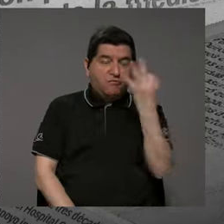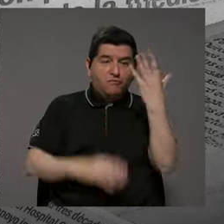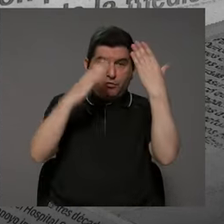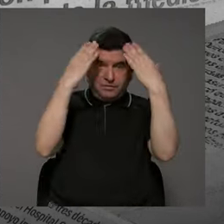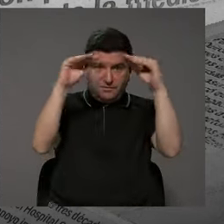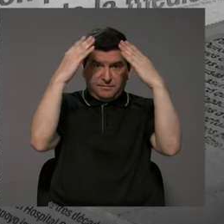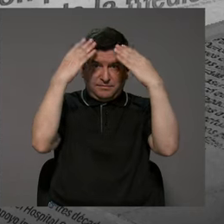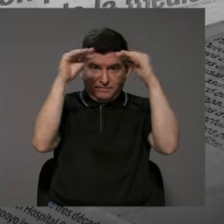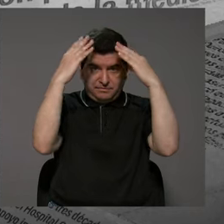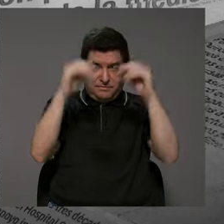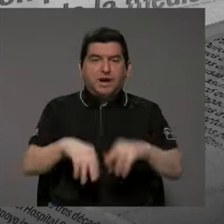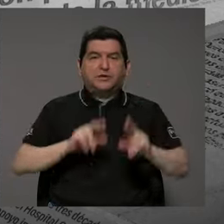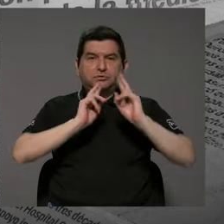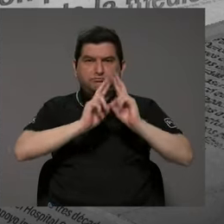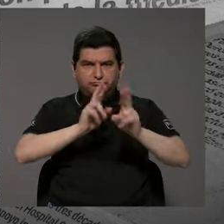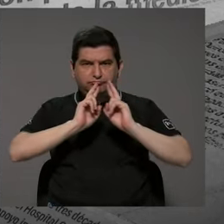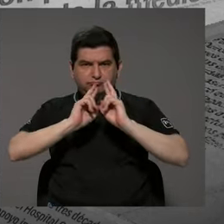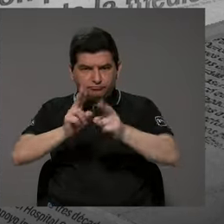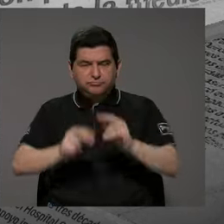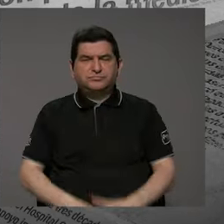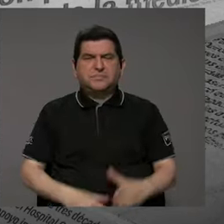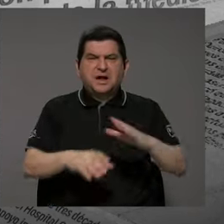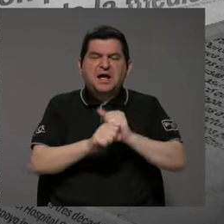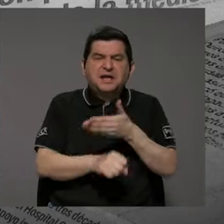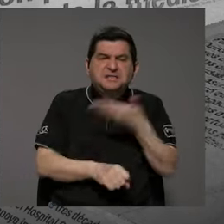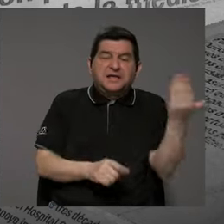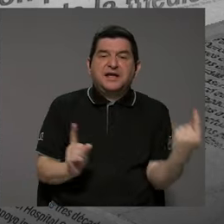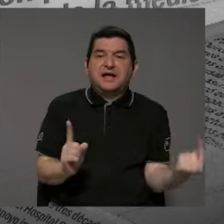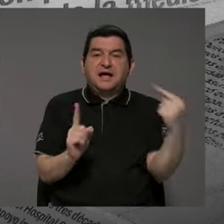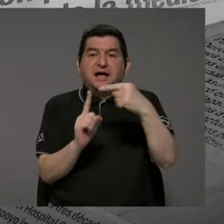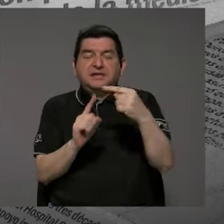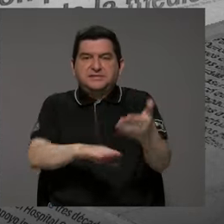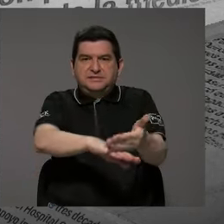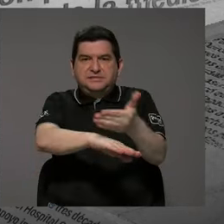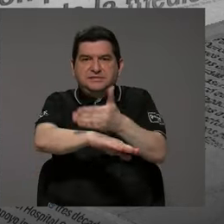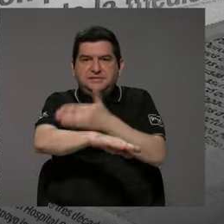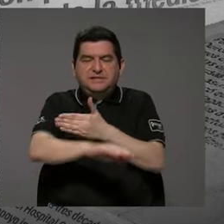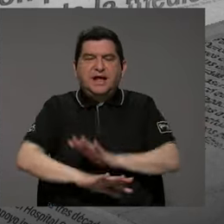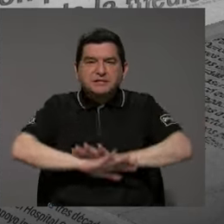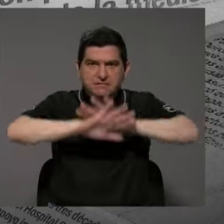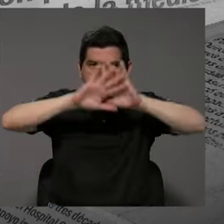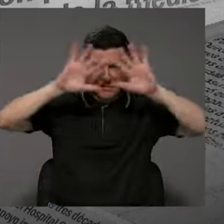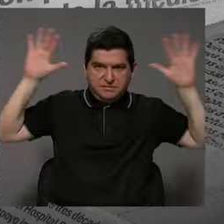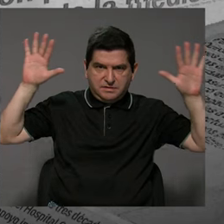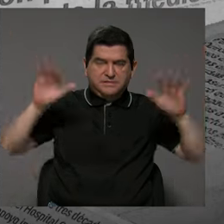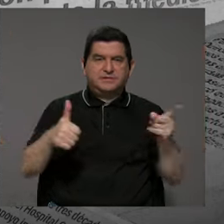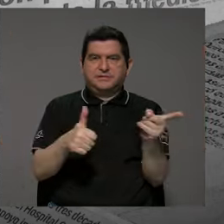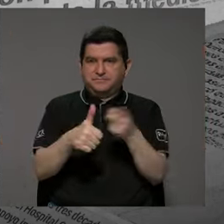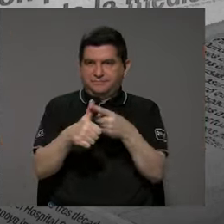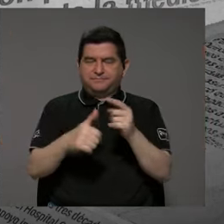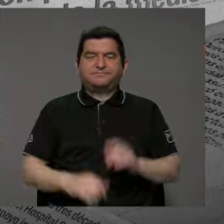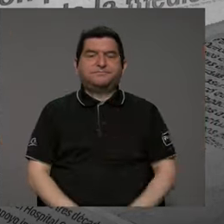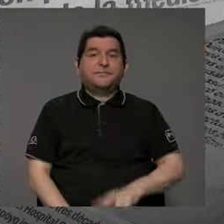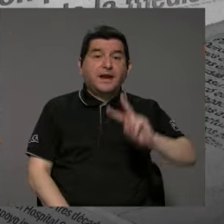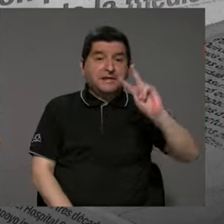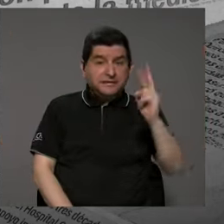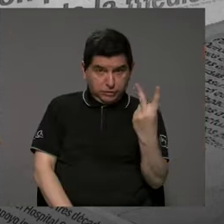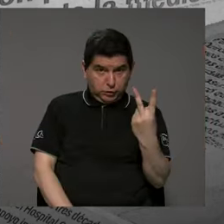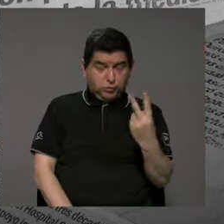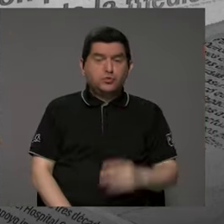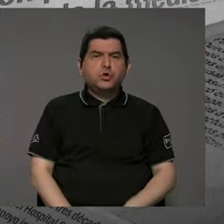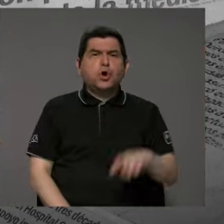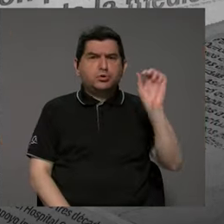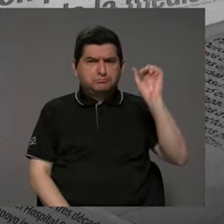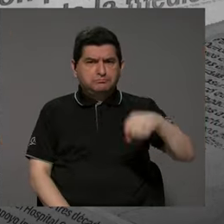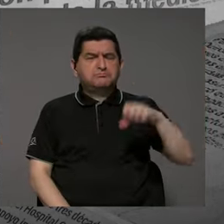informa, ¿verdad? De los resultados, de qué se ha realizado, hasta digamos mejoras a nivel de transparencia. Eso por un lado. Lo segundo es que sí